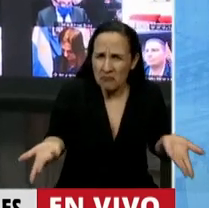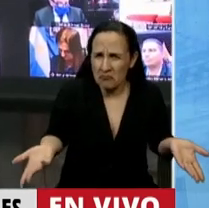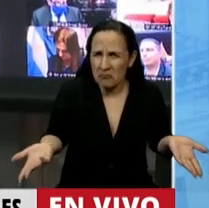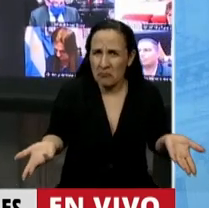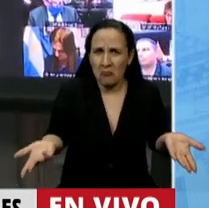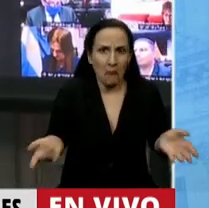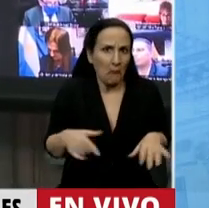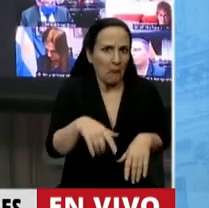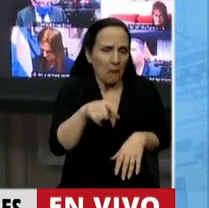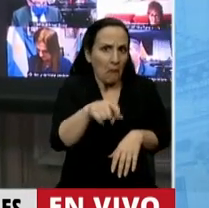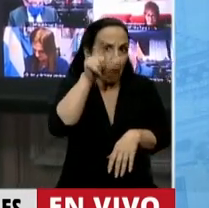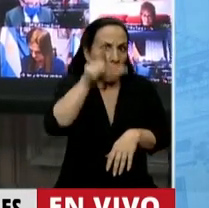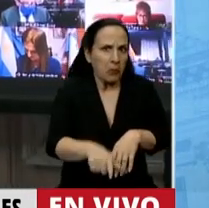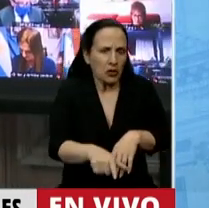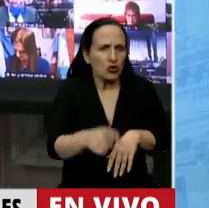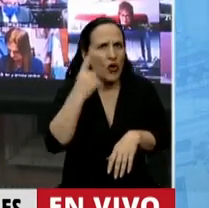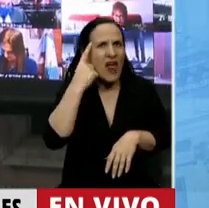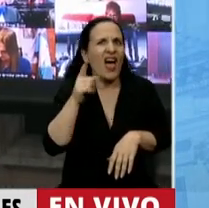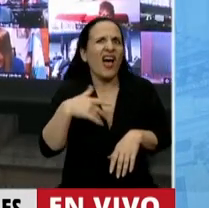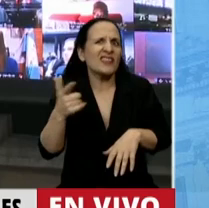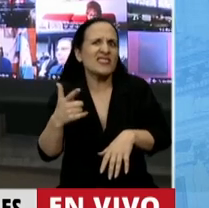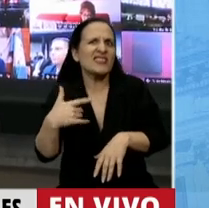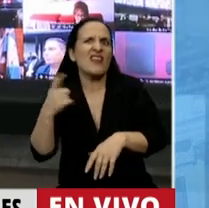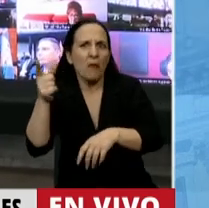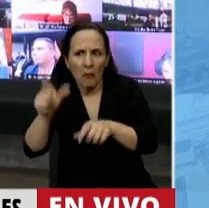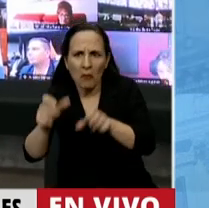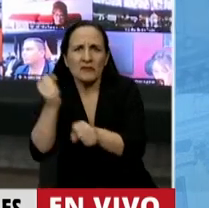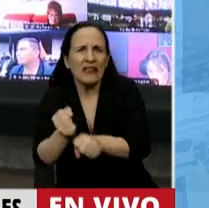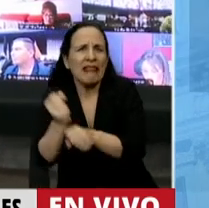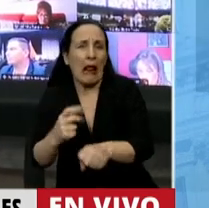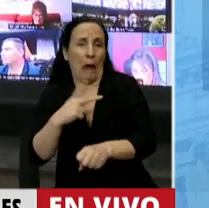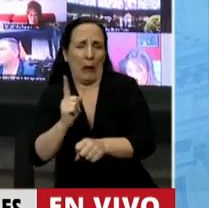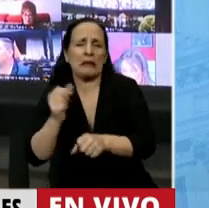si es una persona que proviene de la clase trabajadora? Ahora,